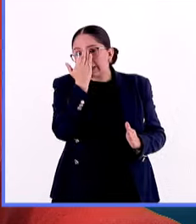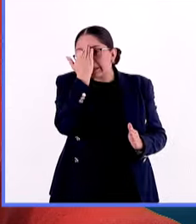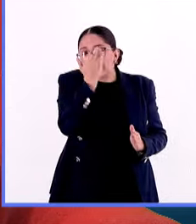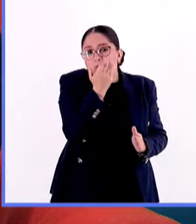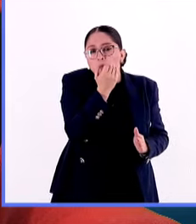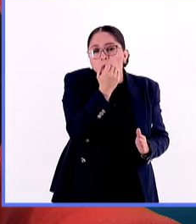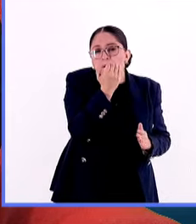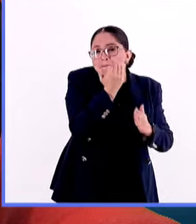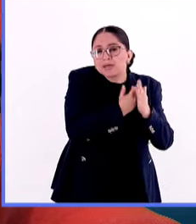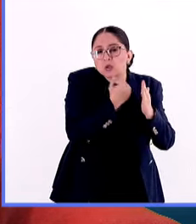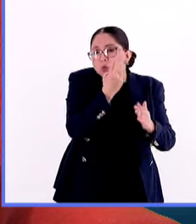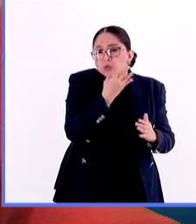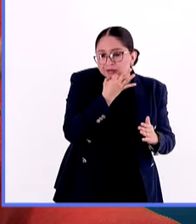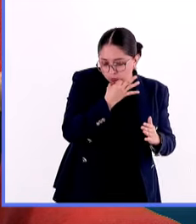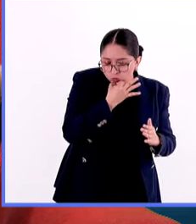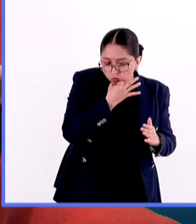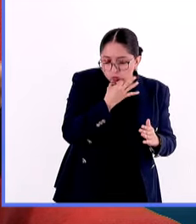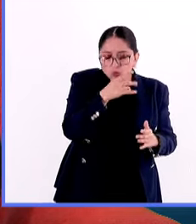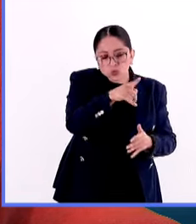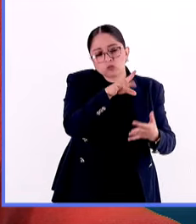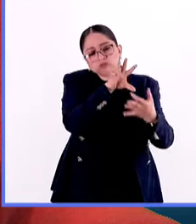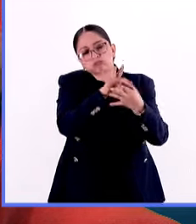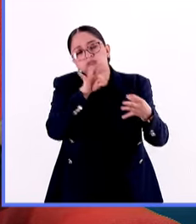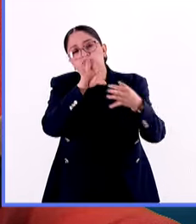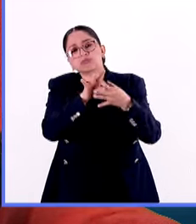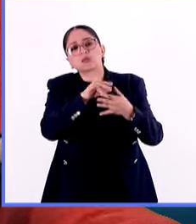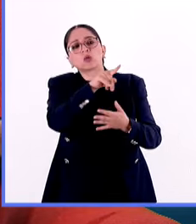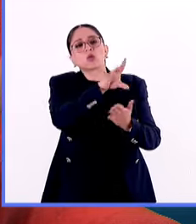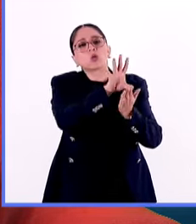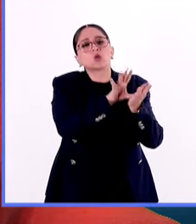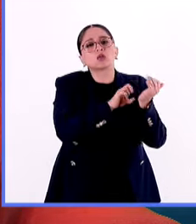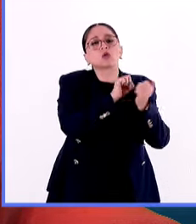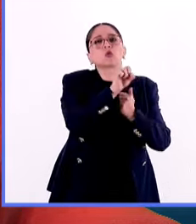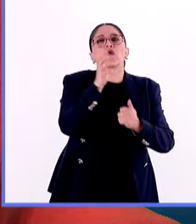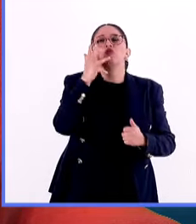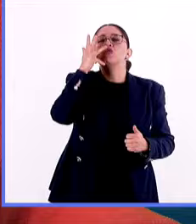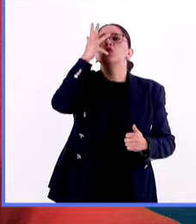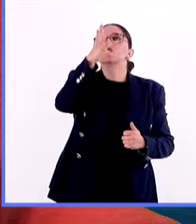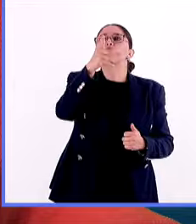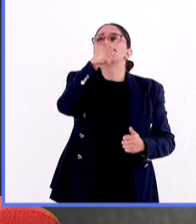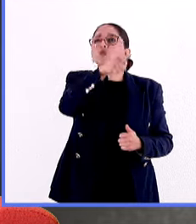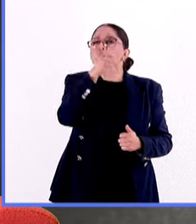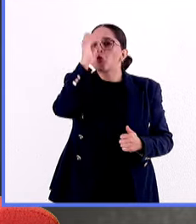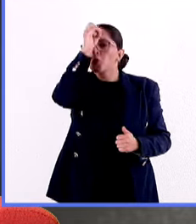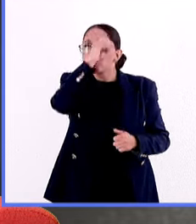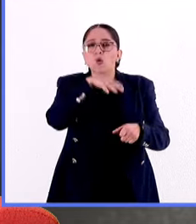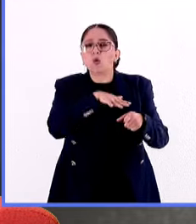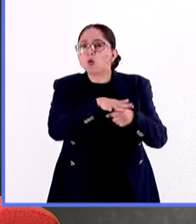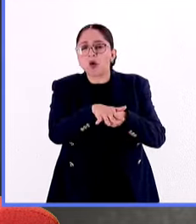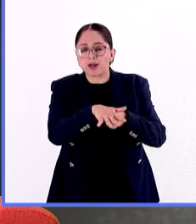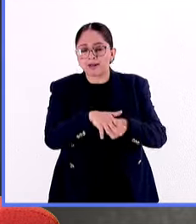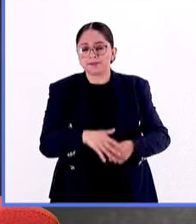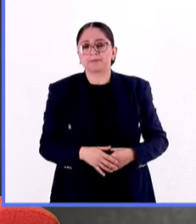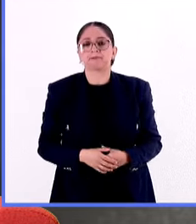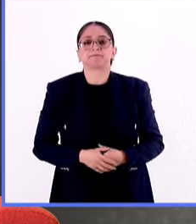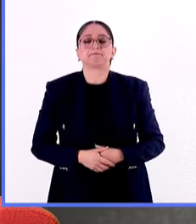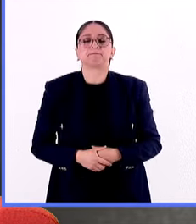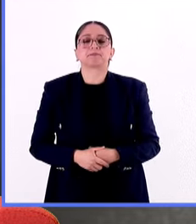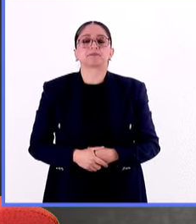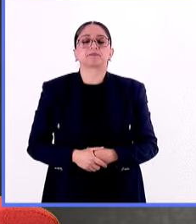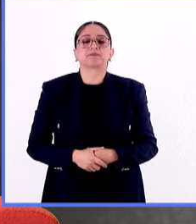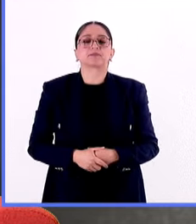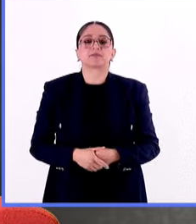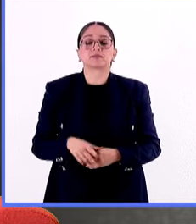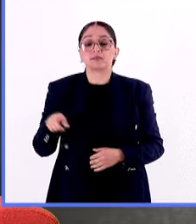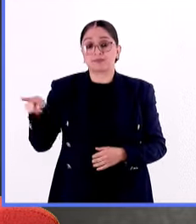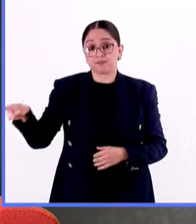dibujar, digamos, cuál sería el camino que debe seguir la constitución en un futuro muy cercano. Pues mira, como te decía, la constitución tiene su propio